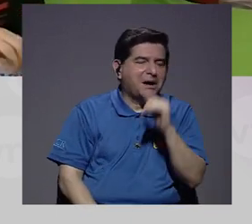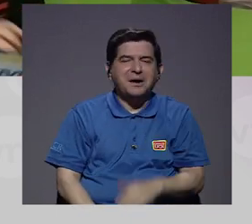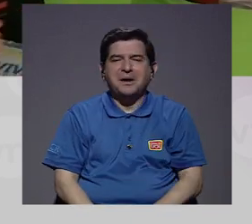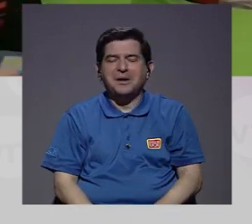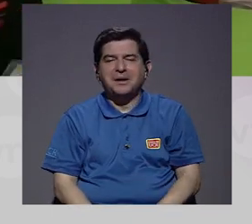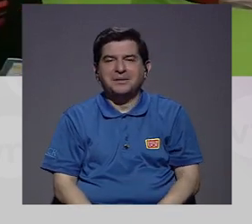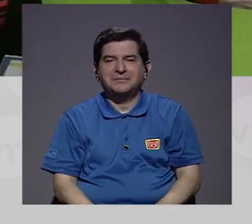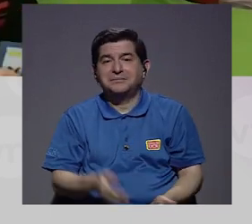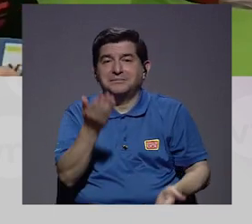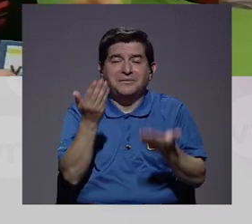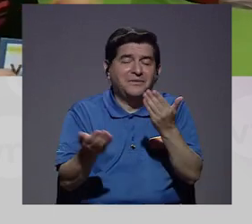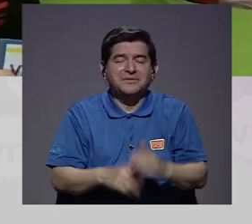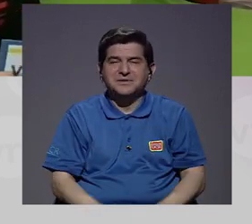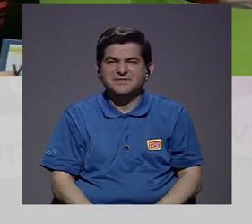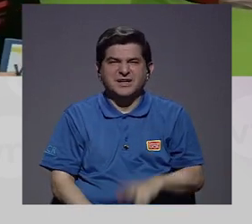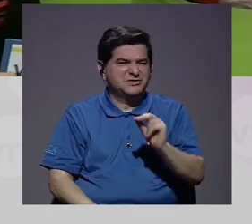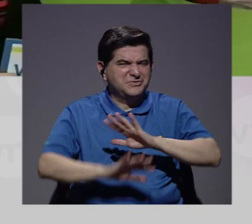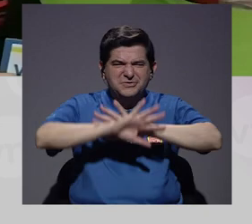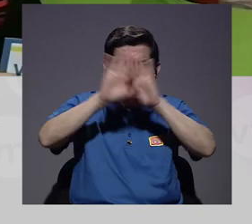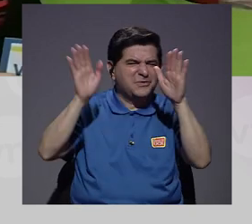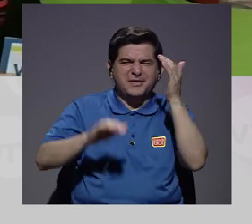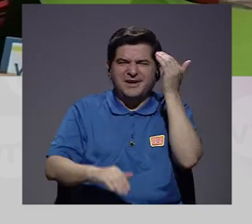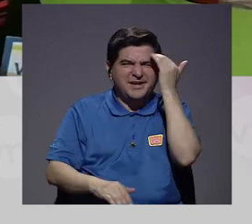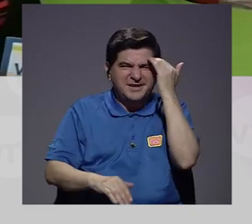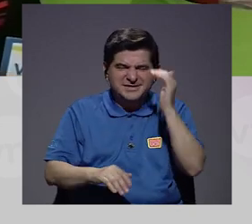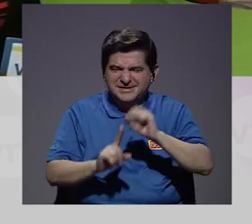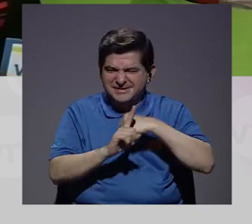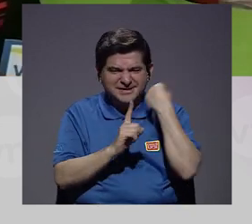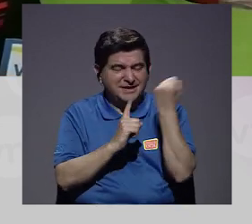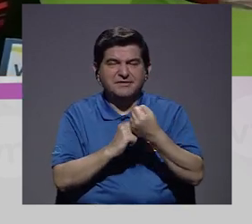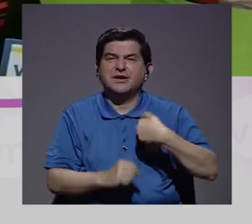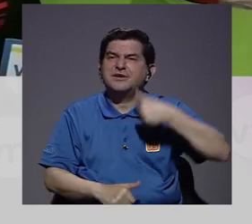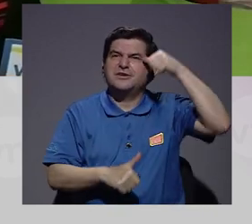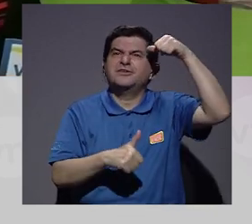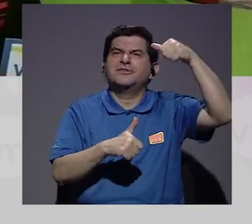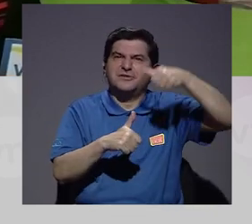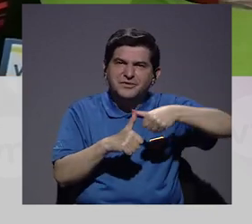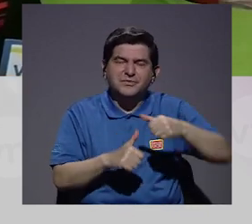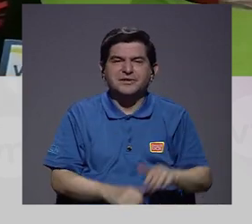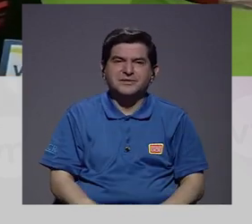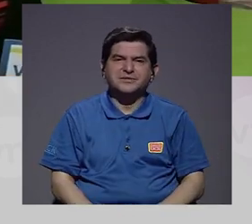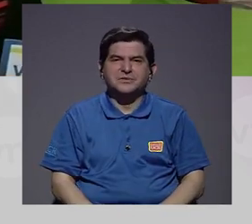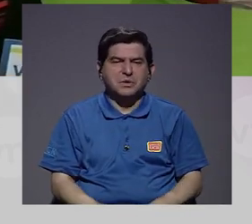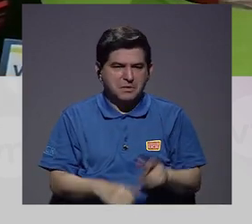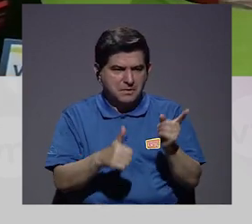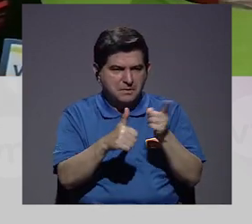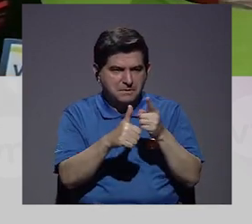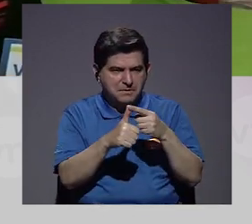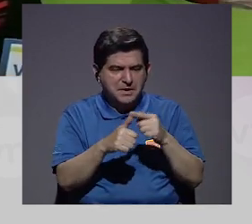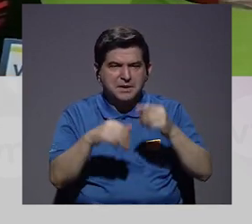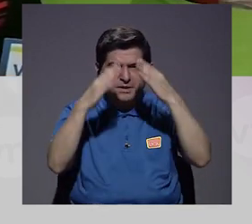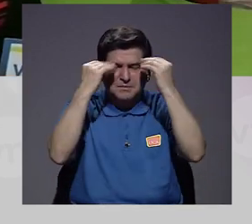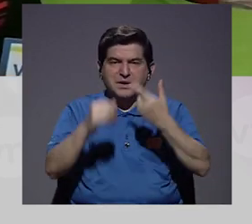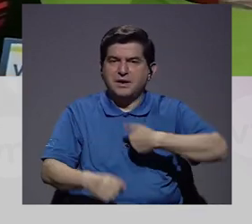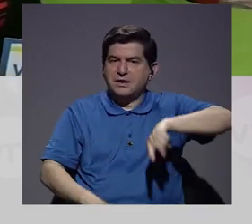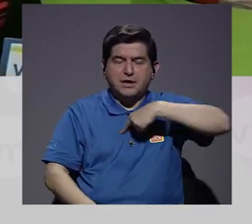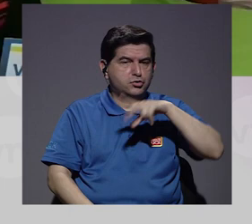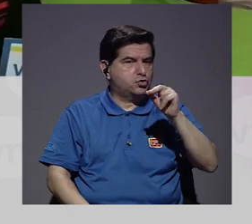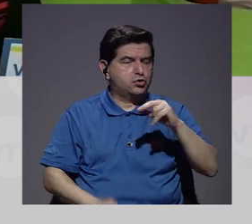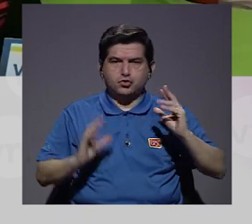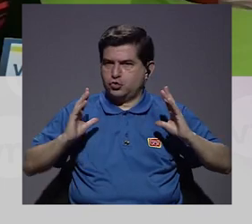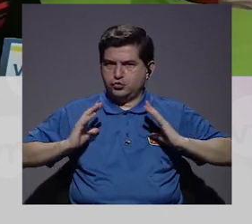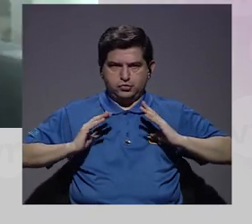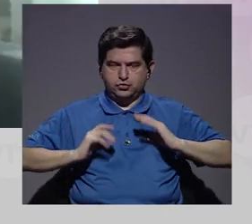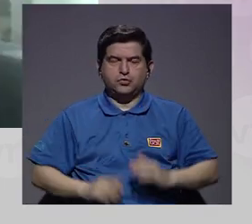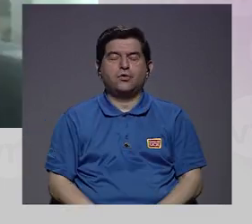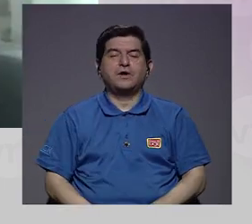o graciosa o que no se tenía muy clara la dimensión. Recuerdo que de hecho las primeras indicaciones eran no estamos